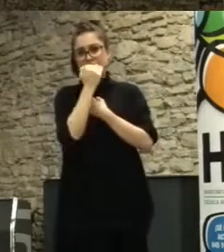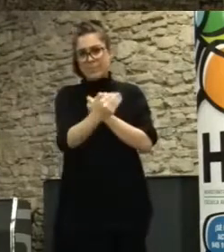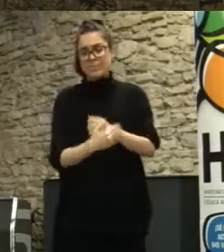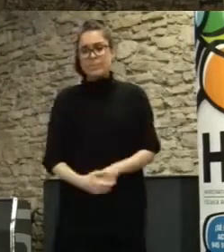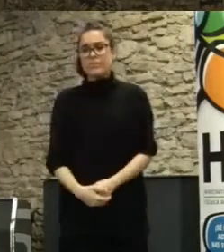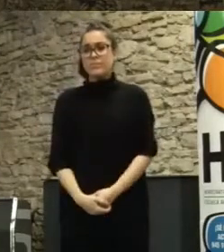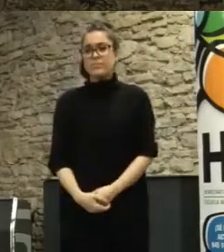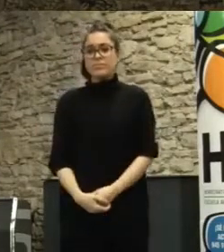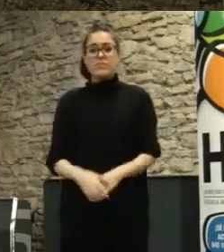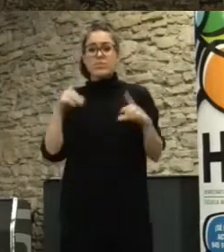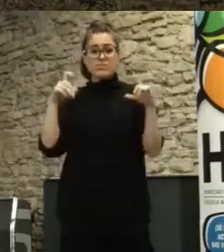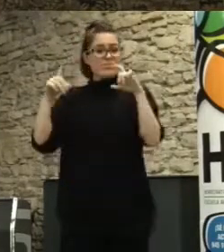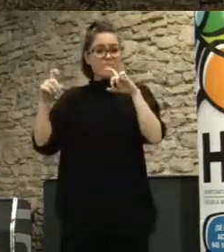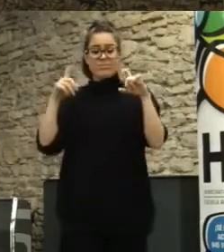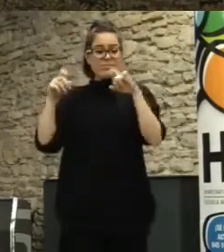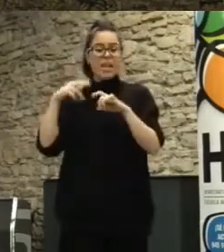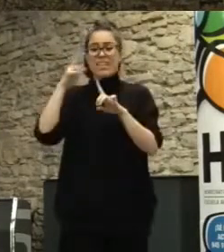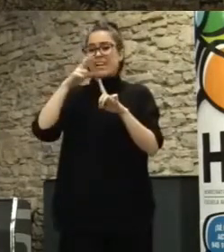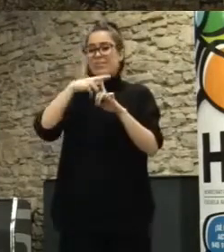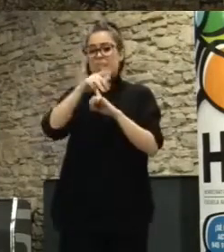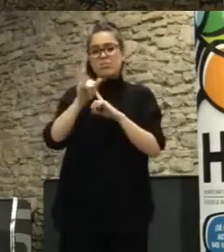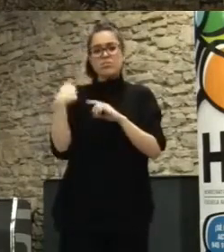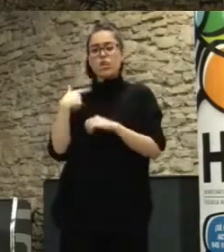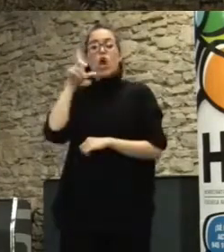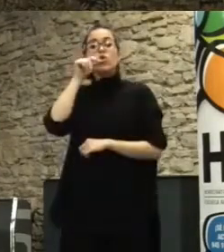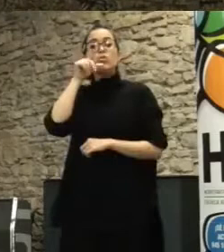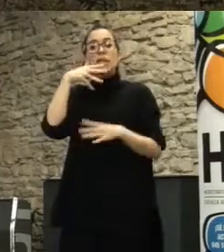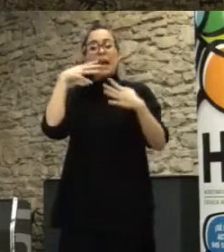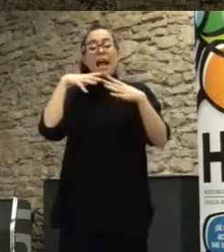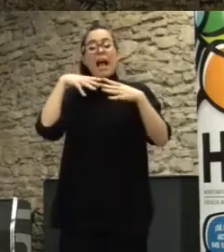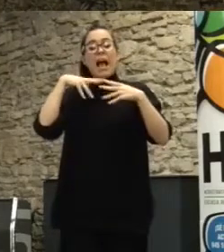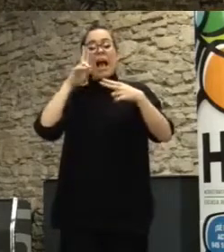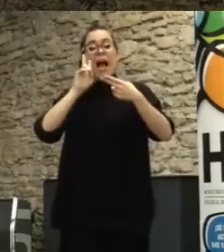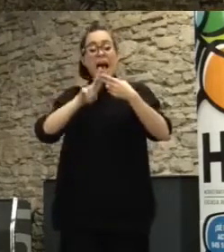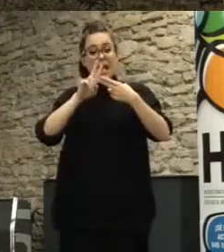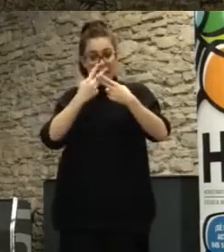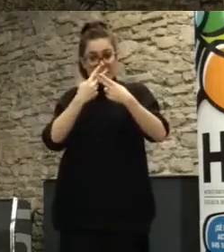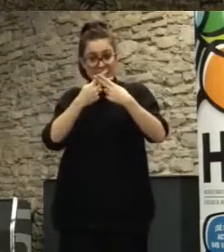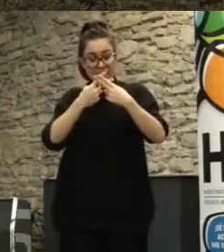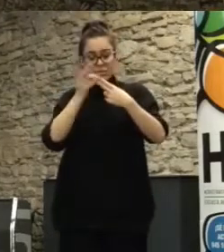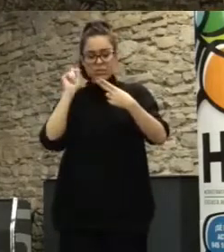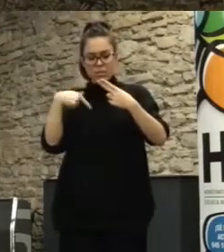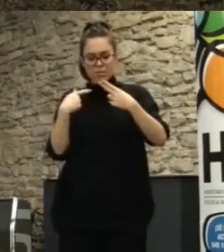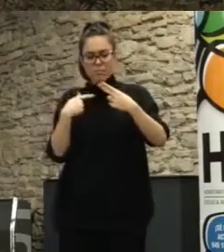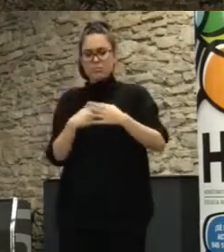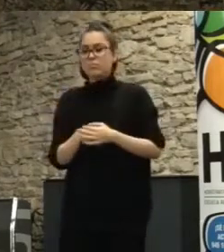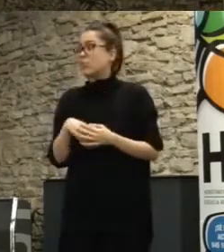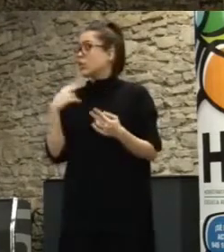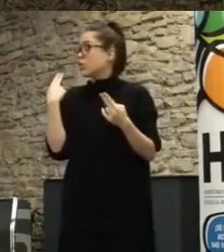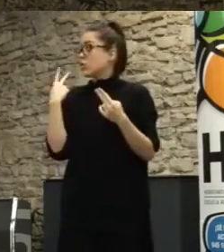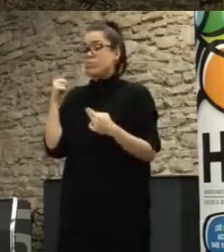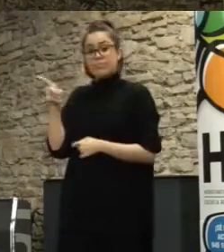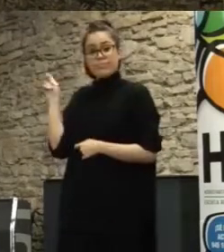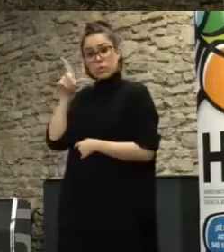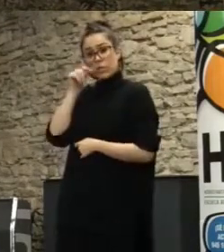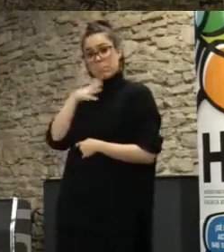y bueno pues aquí os dejo la referencia yo ahora lo voy a tuitear en el hashtag ¿vale? bueno este es mi twitter Bernardo